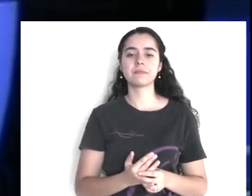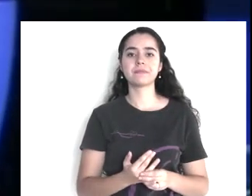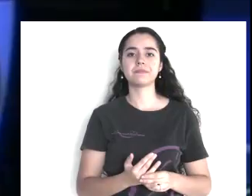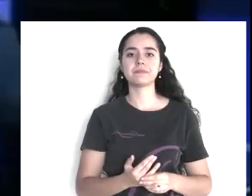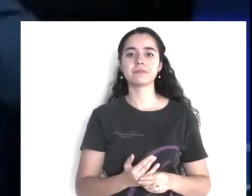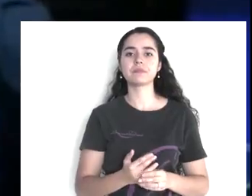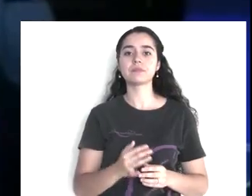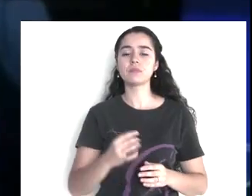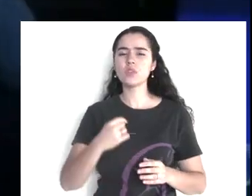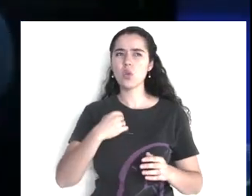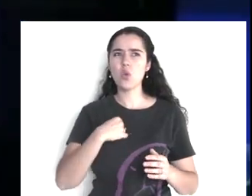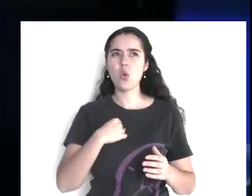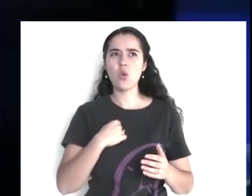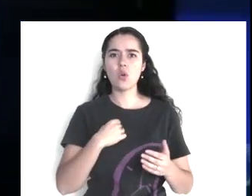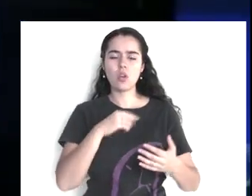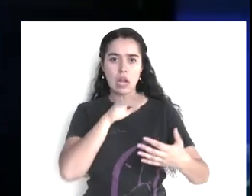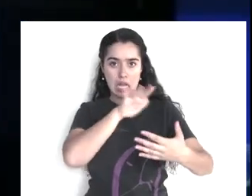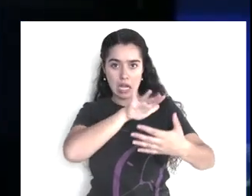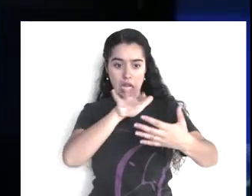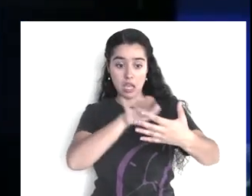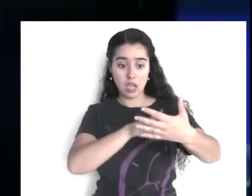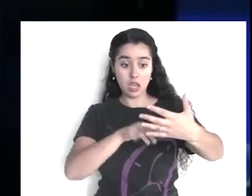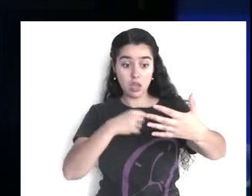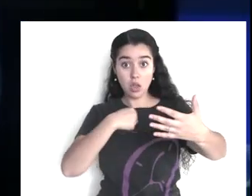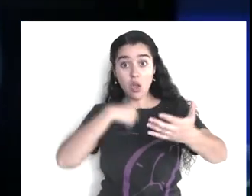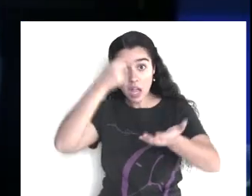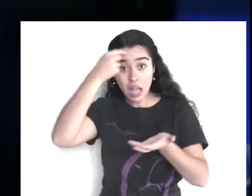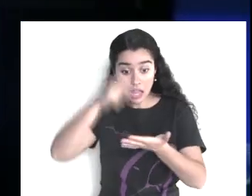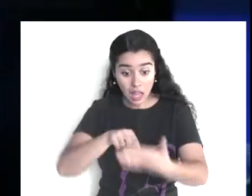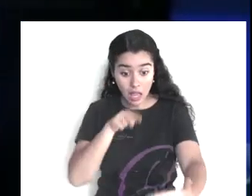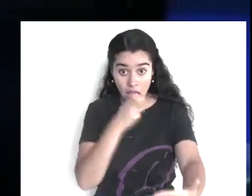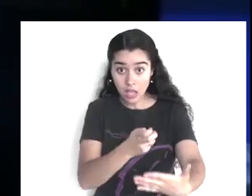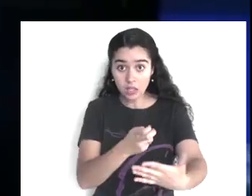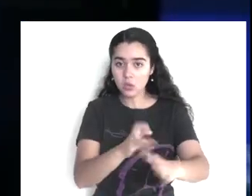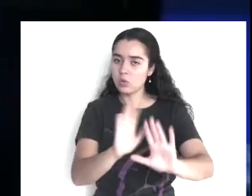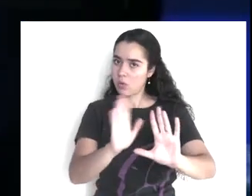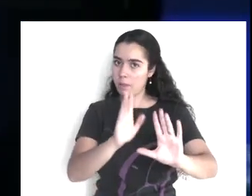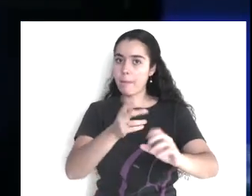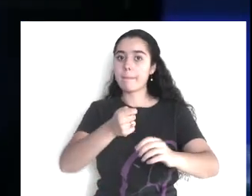si yo creo, sin investigar,